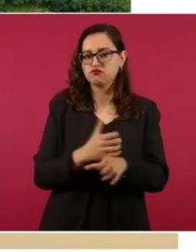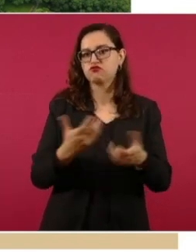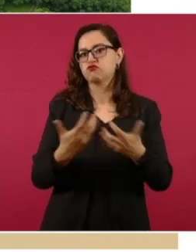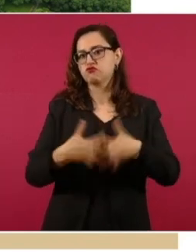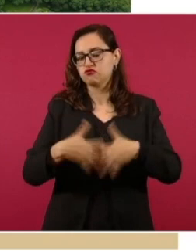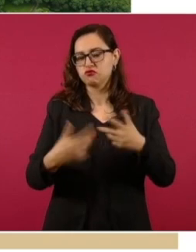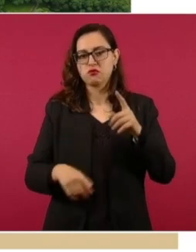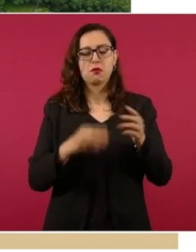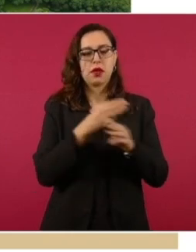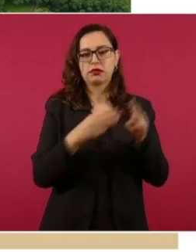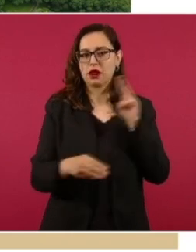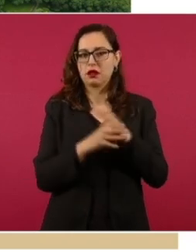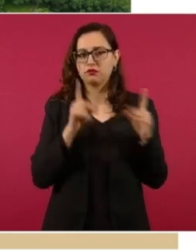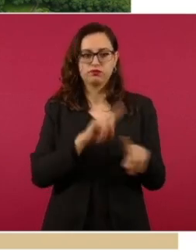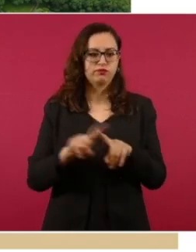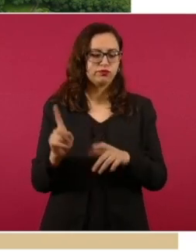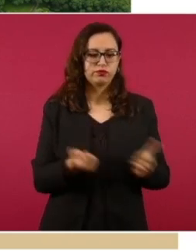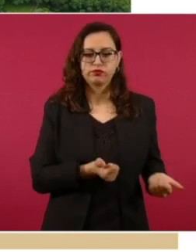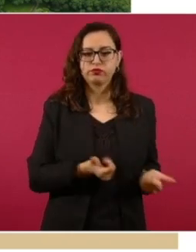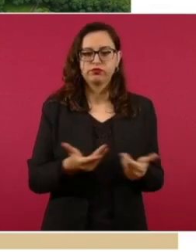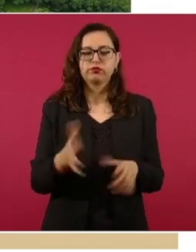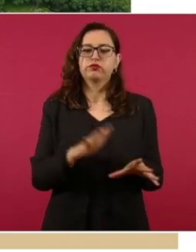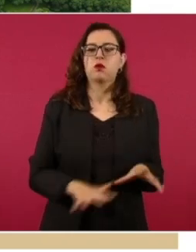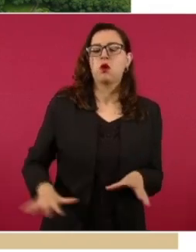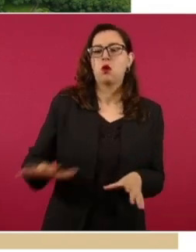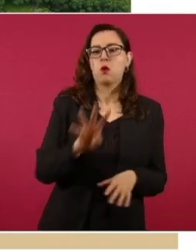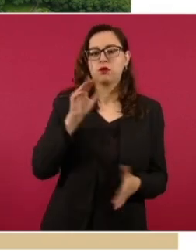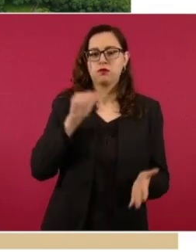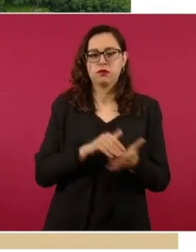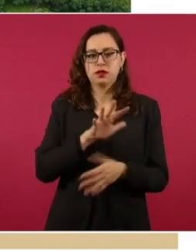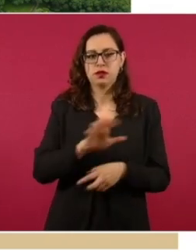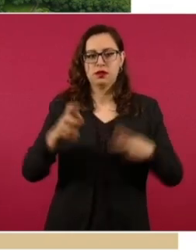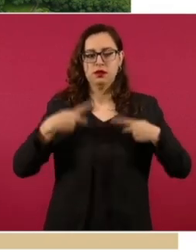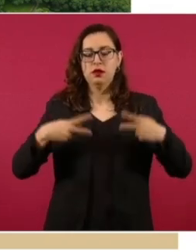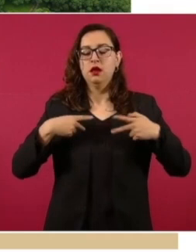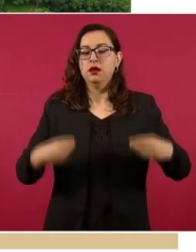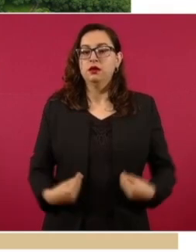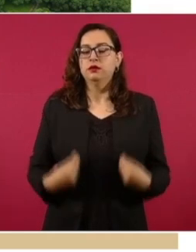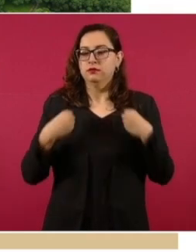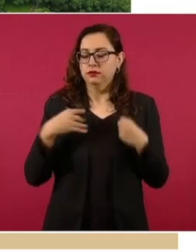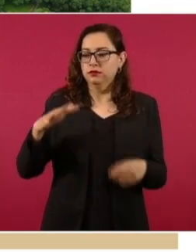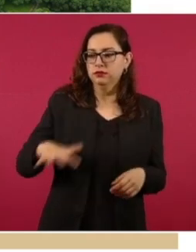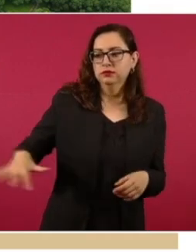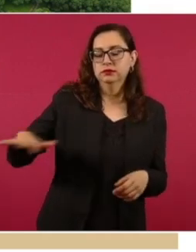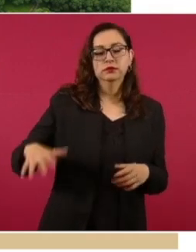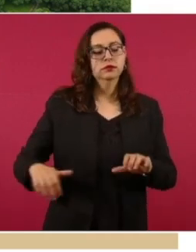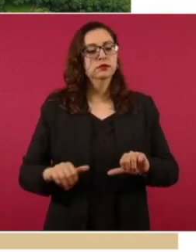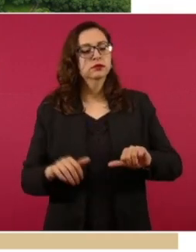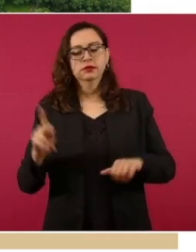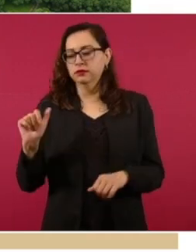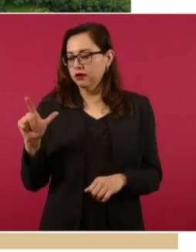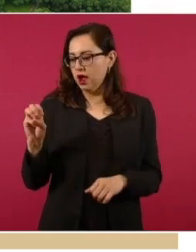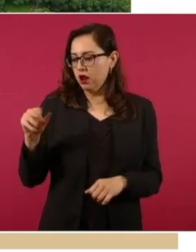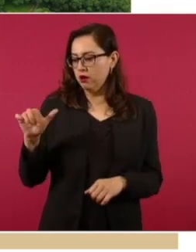Salina Cruz. Beneficiamos a cuatro mil 500 personas residentes de la comunidad de Palomares y 50 mil personas que